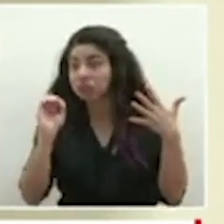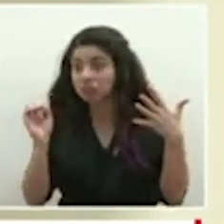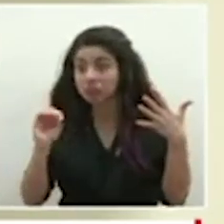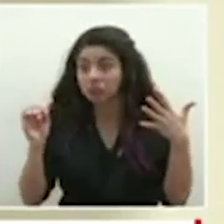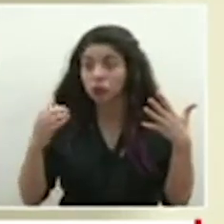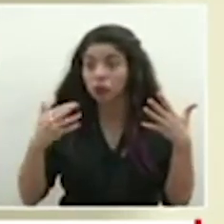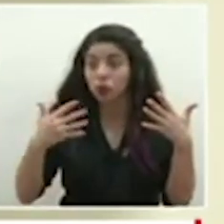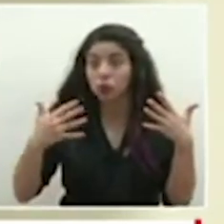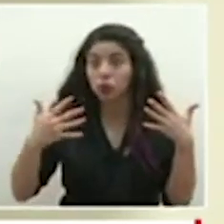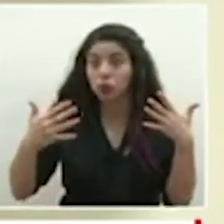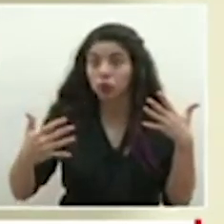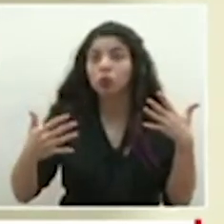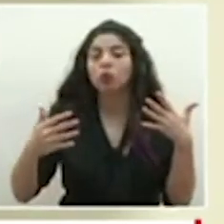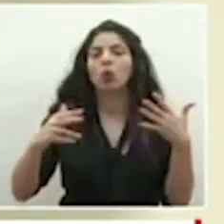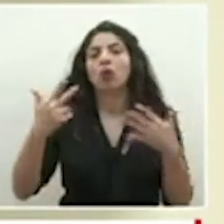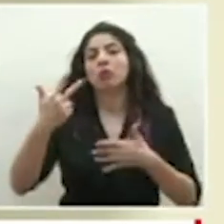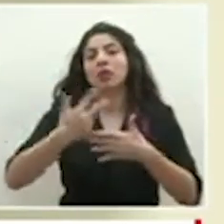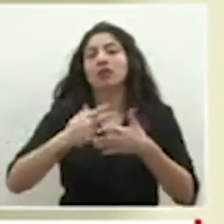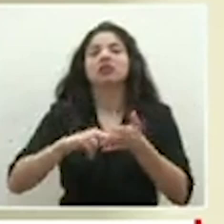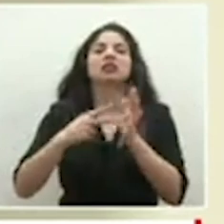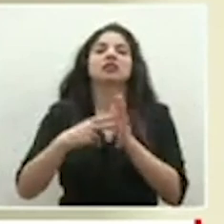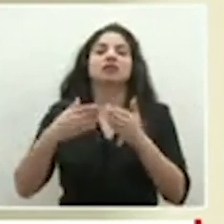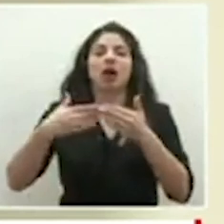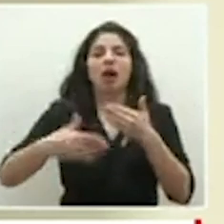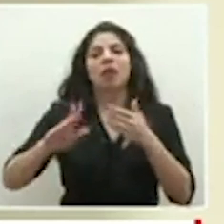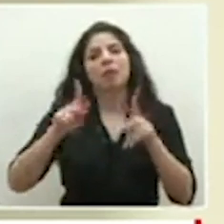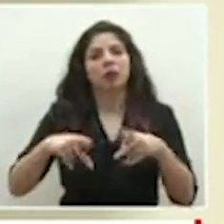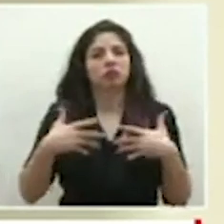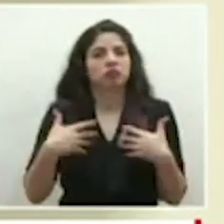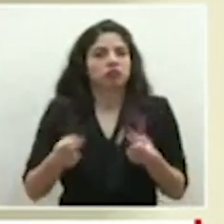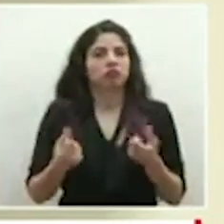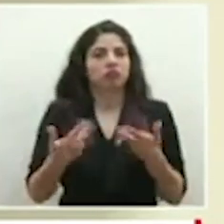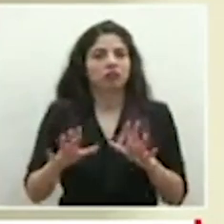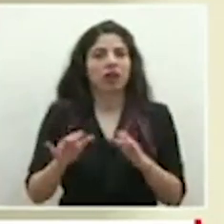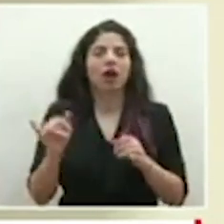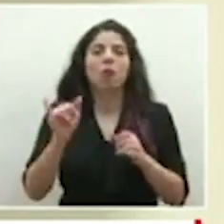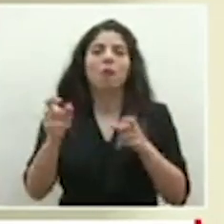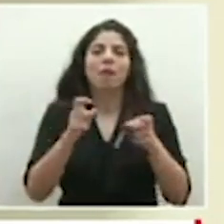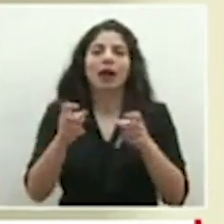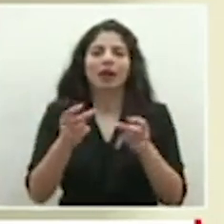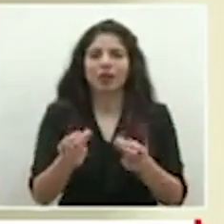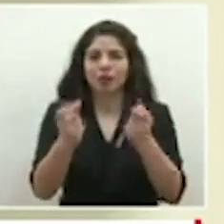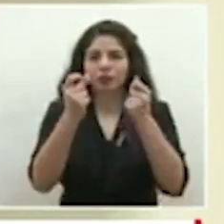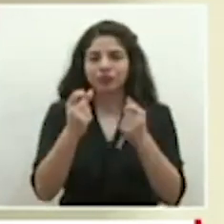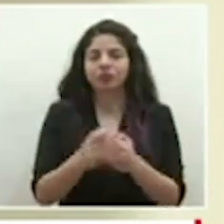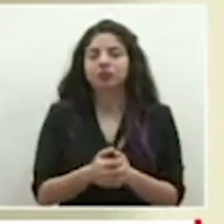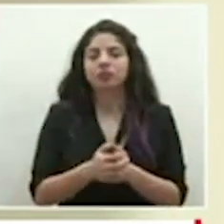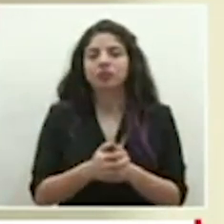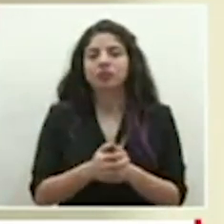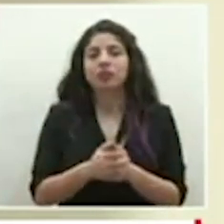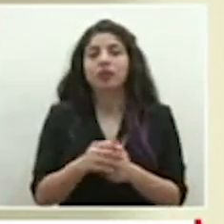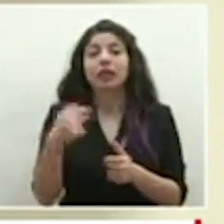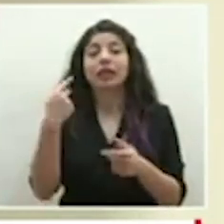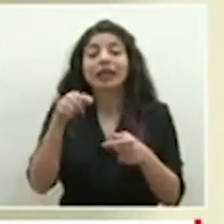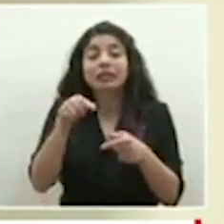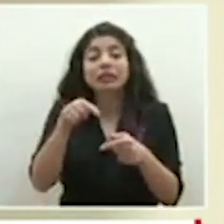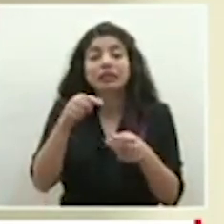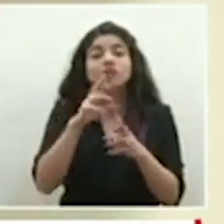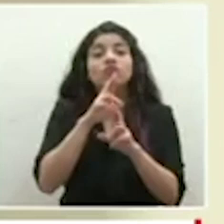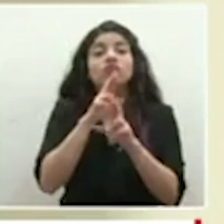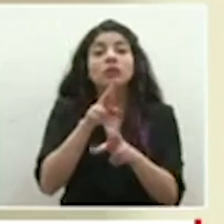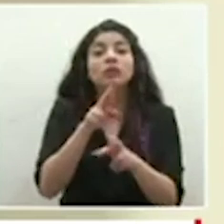dar de alta en adelante a los pacientes de manejo ambulatorio. Y como indicábamos, los estudios